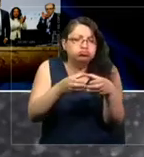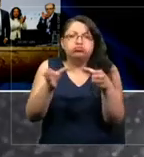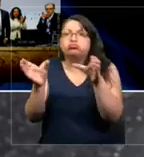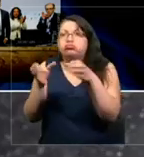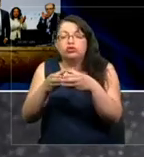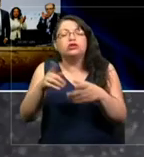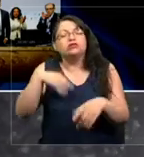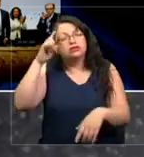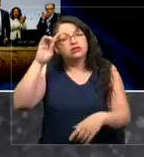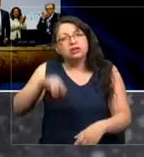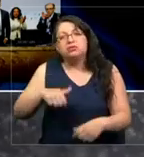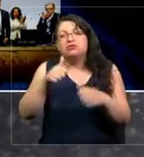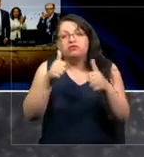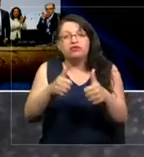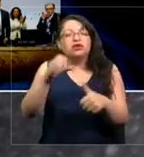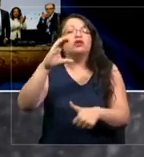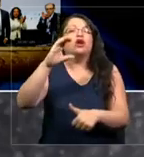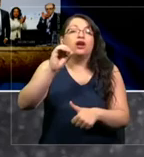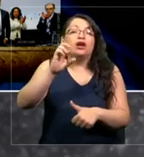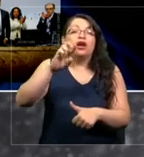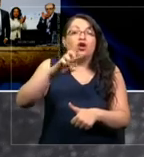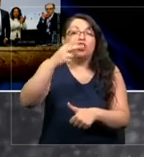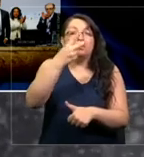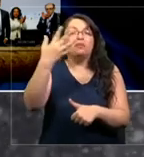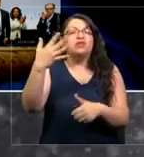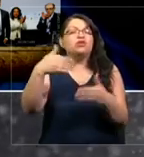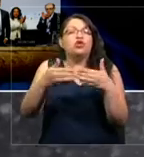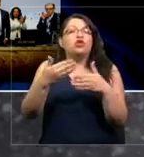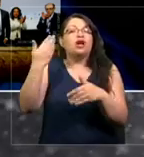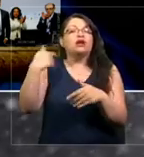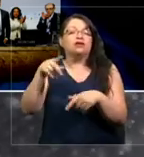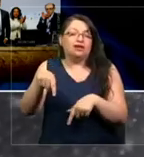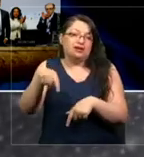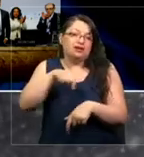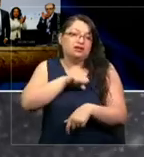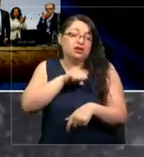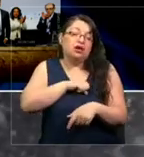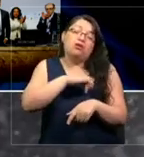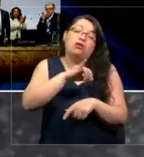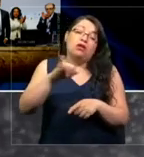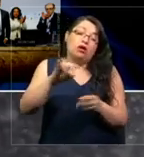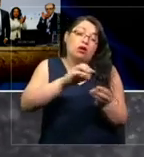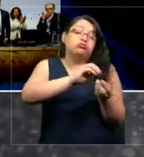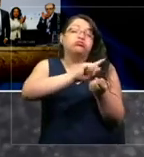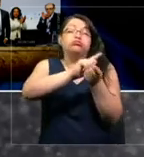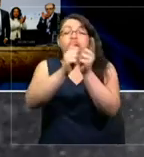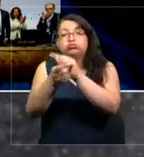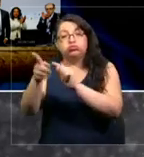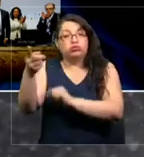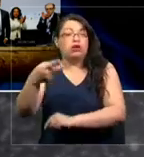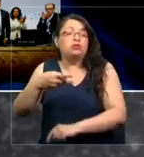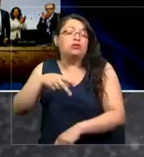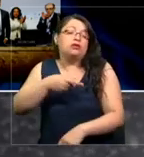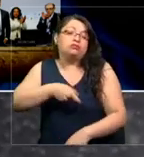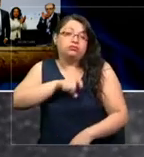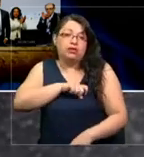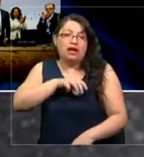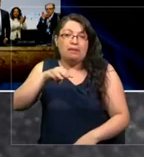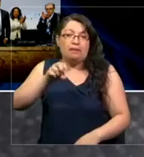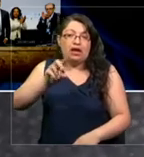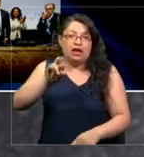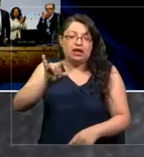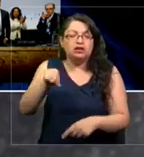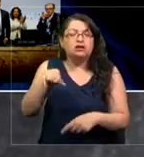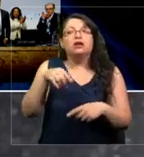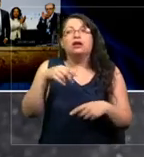lo sabemos muy bien. La COP25 iba a ocurrir en Santiago, finalmente ocurrió en Madrid. En la COP21,